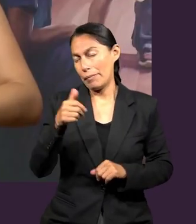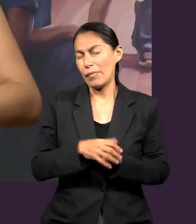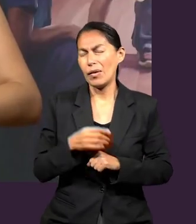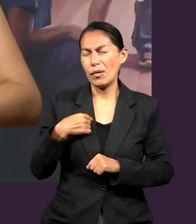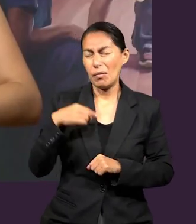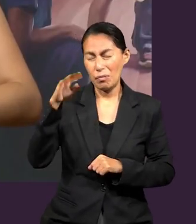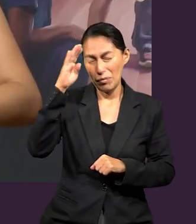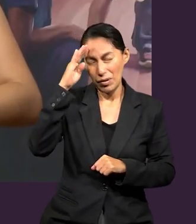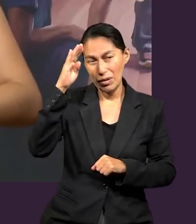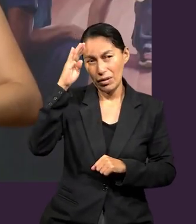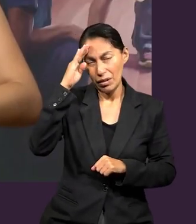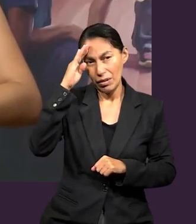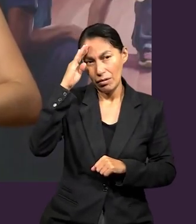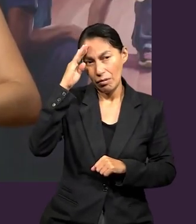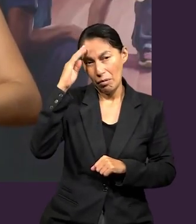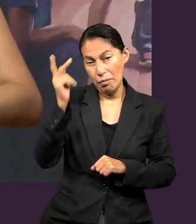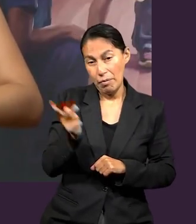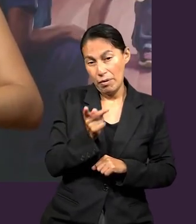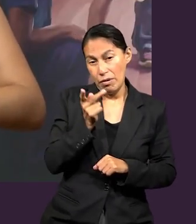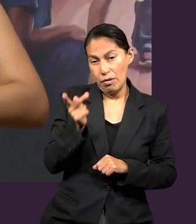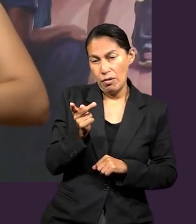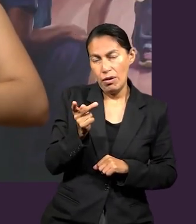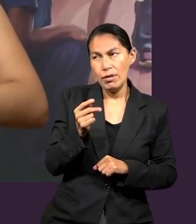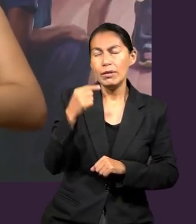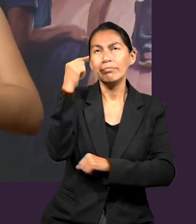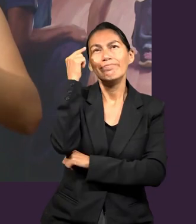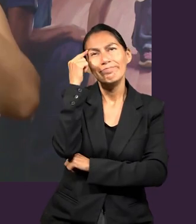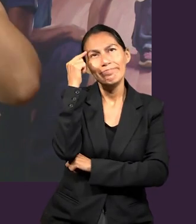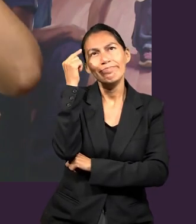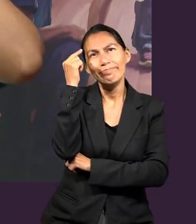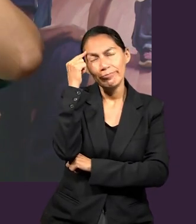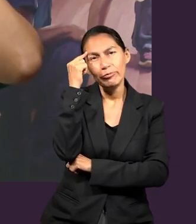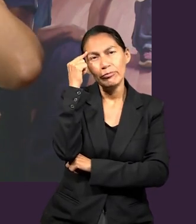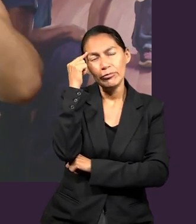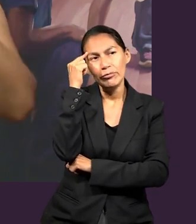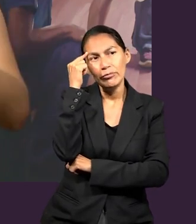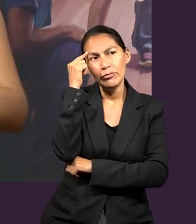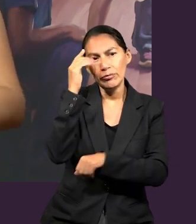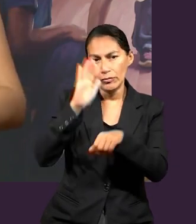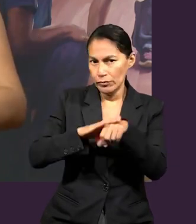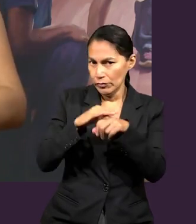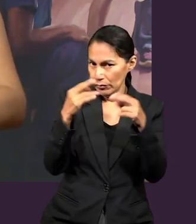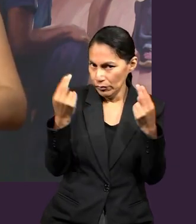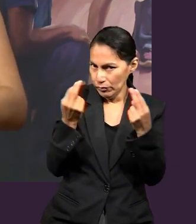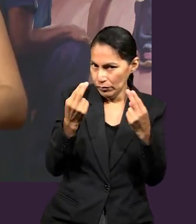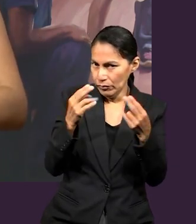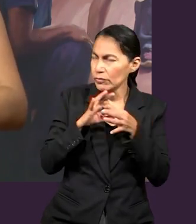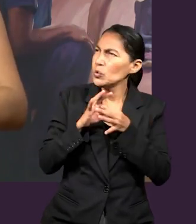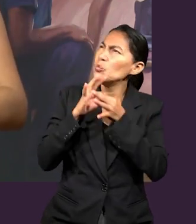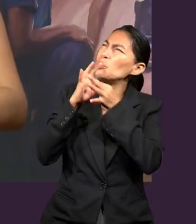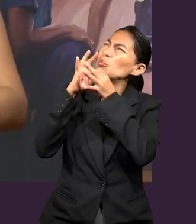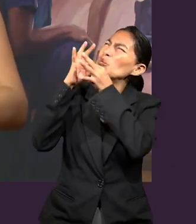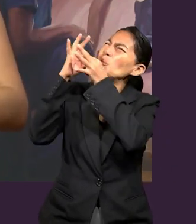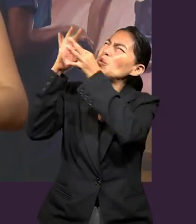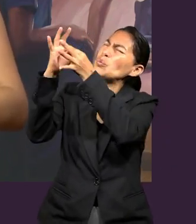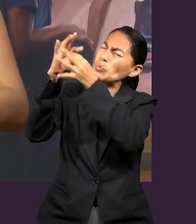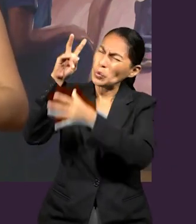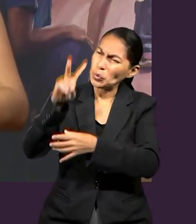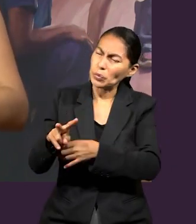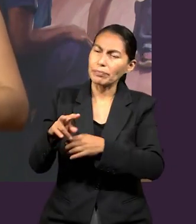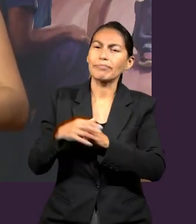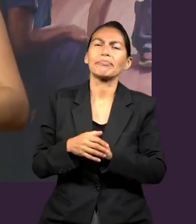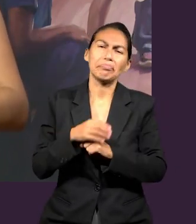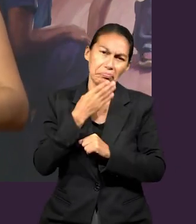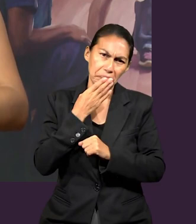Ok. Primero que nada estuve reflexionando sobre esta pregunta y yo creo que lo más necesario es tener una